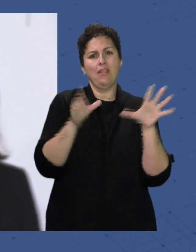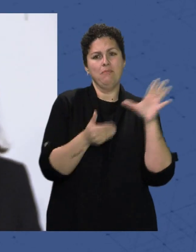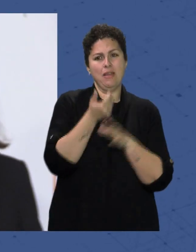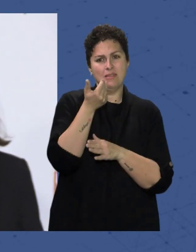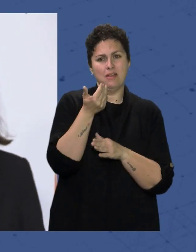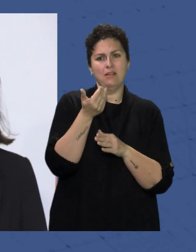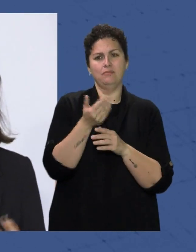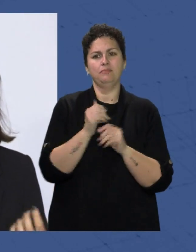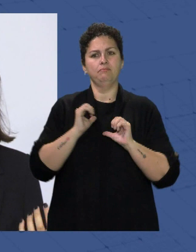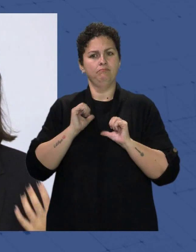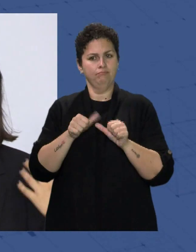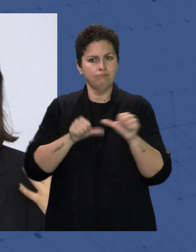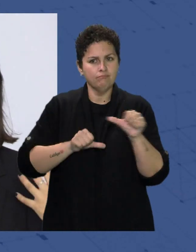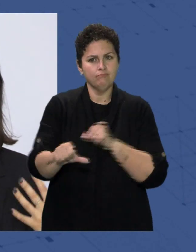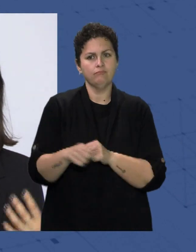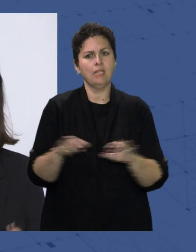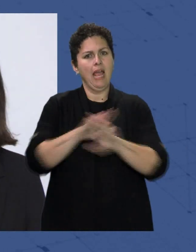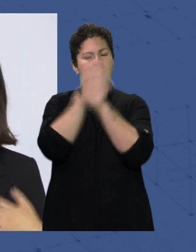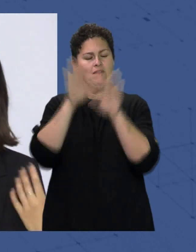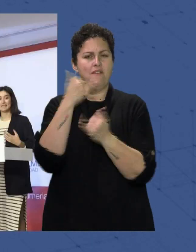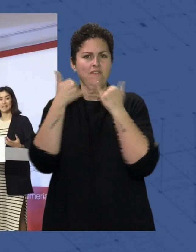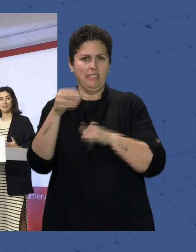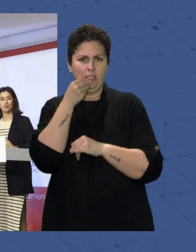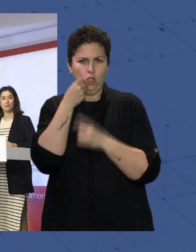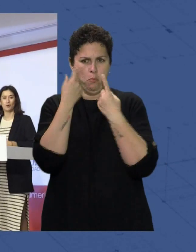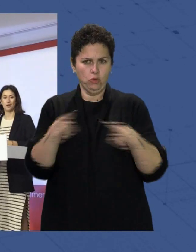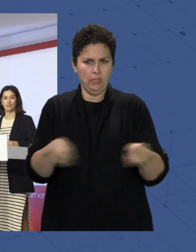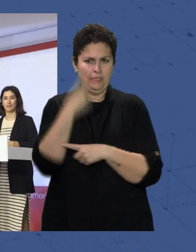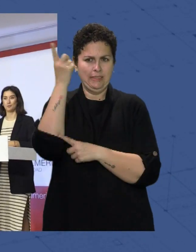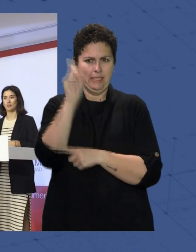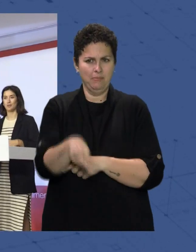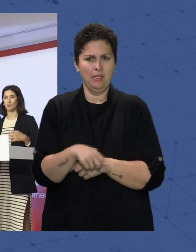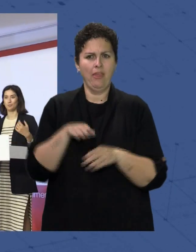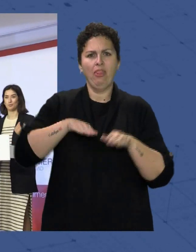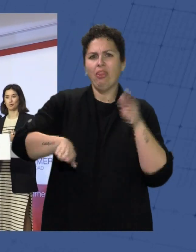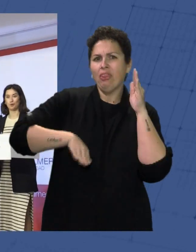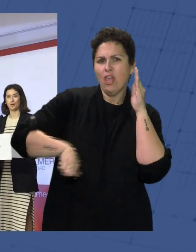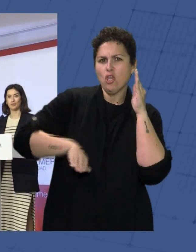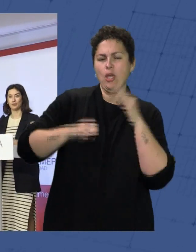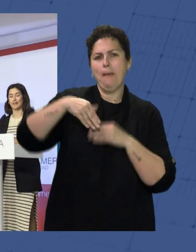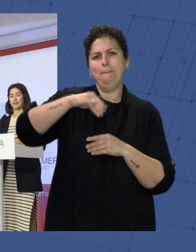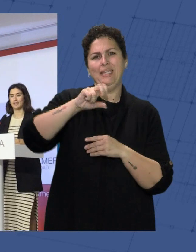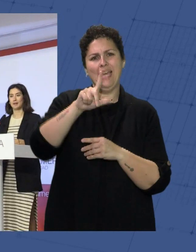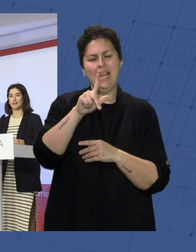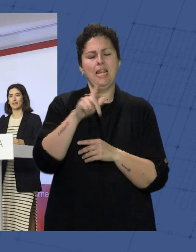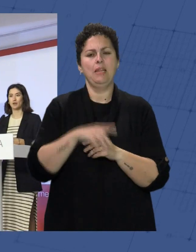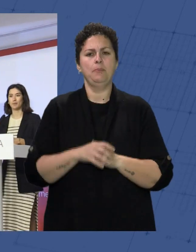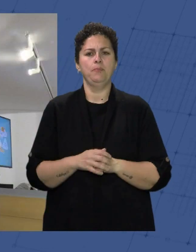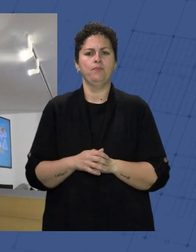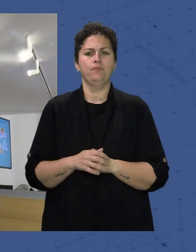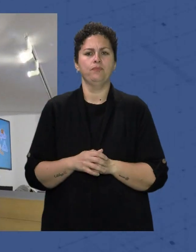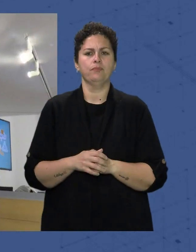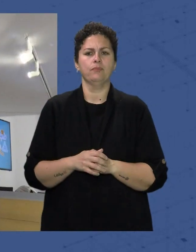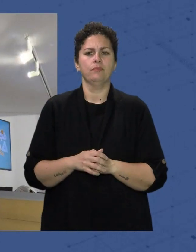Jairán Terminará con Fiesta gastronómica Y musical De la mano De la DJ Michael Maro Las versiones Pop rock De la